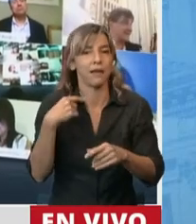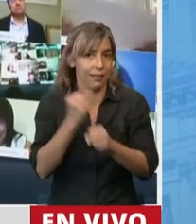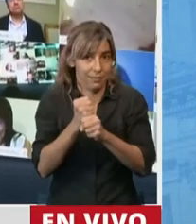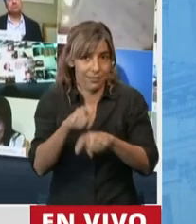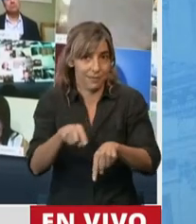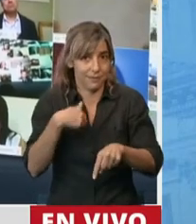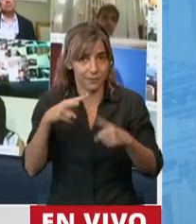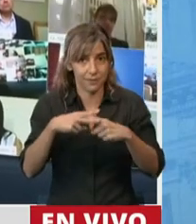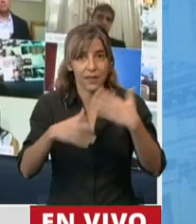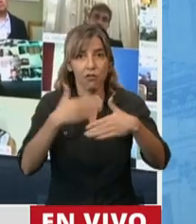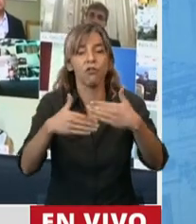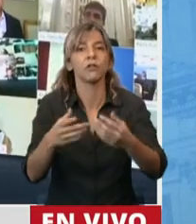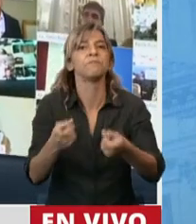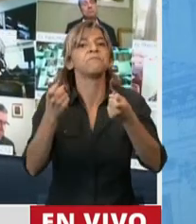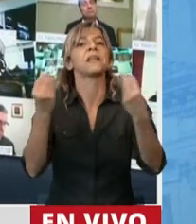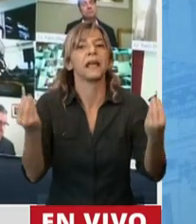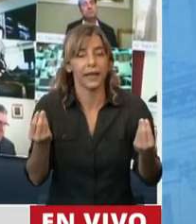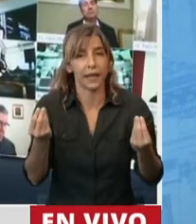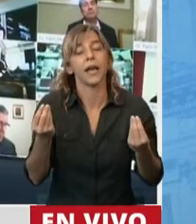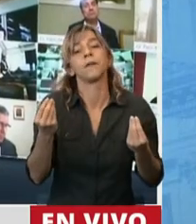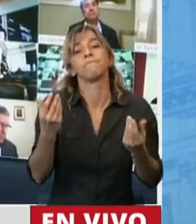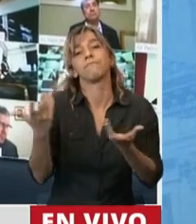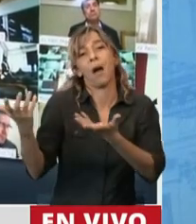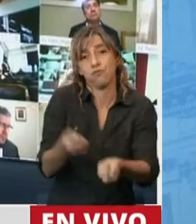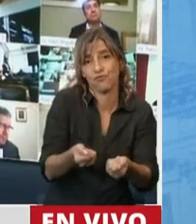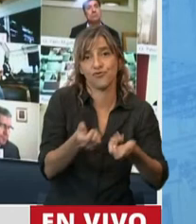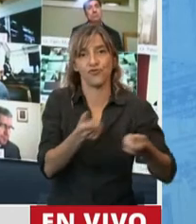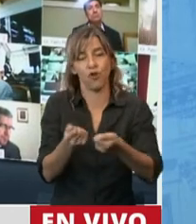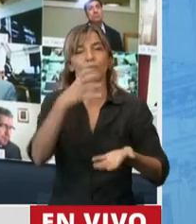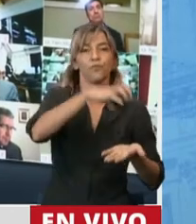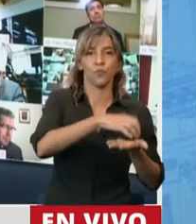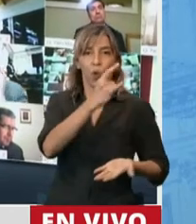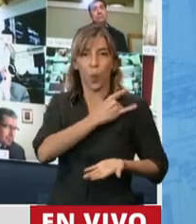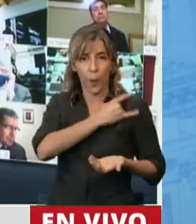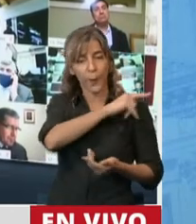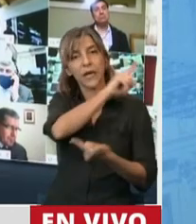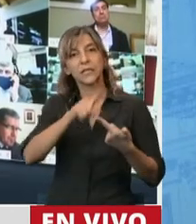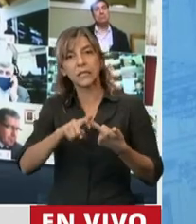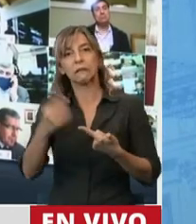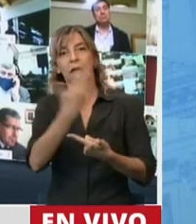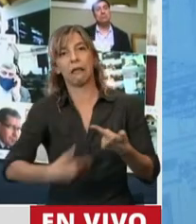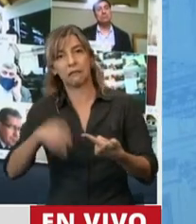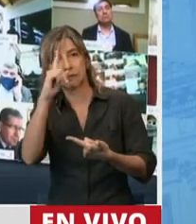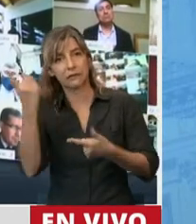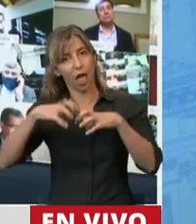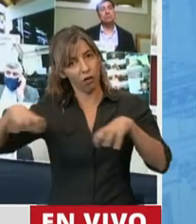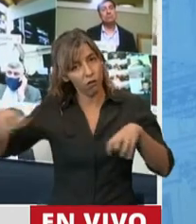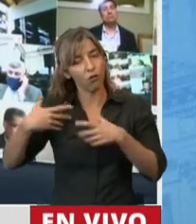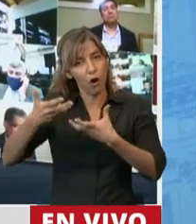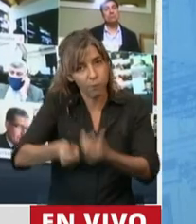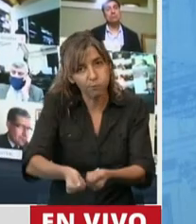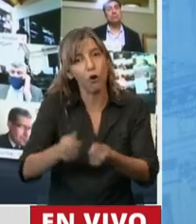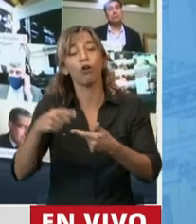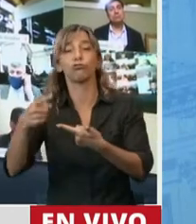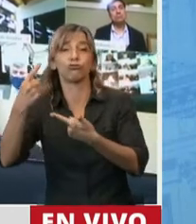del apoyo del sector universitario, de los organismos del Estado altamente capacitados, del equipamiento